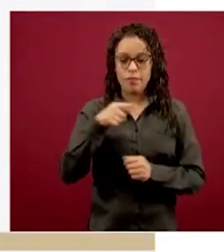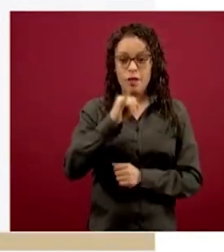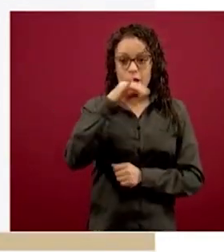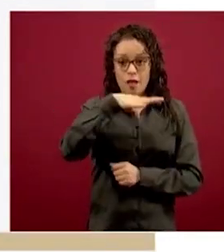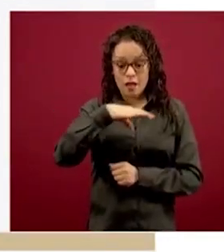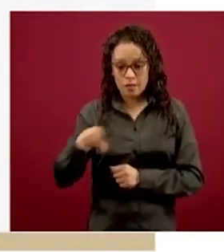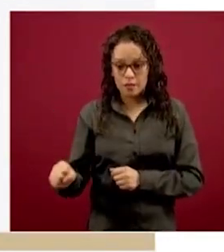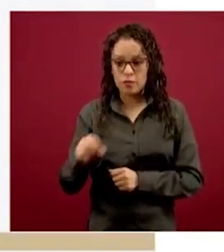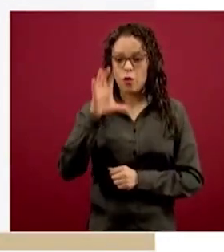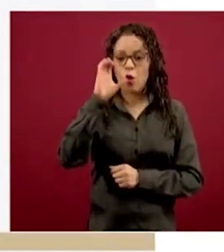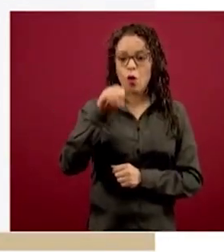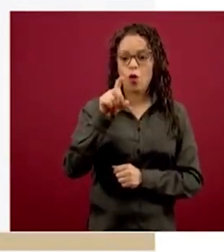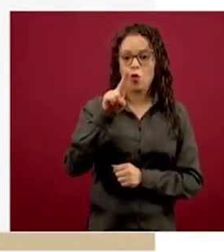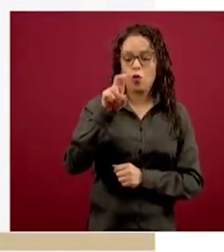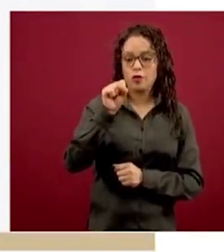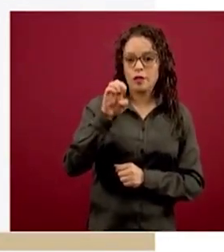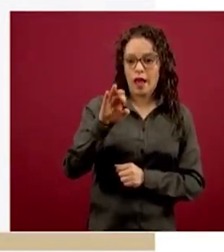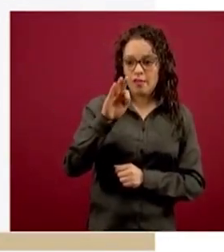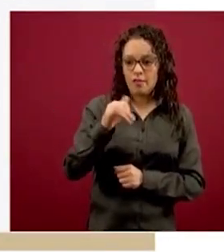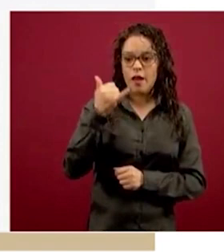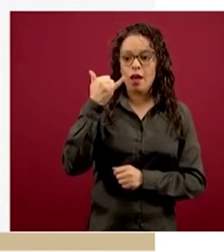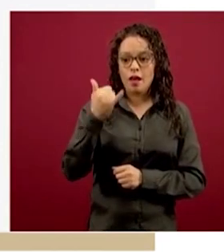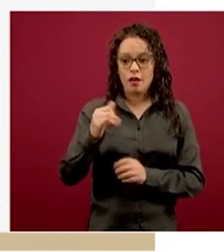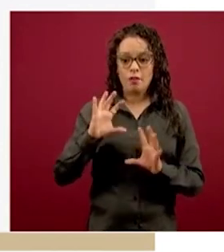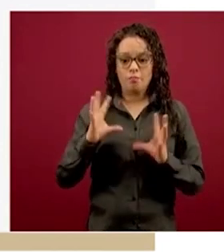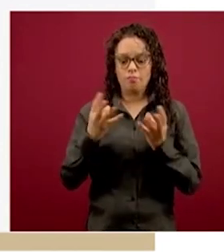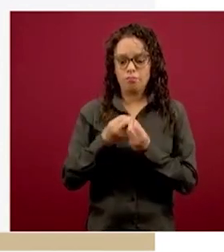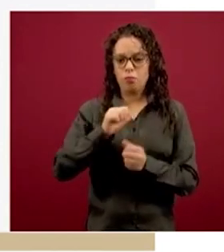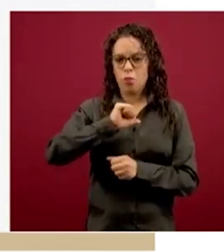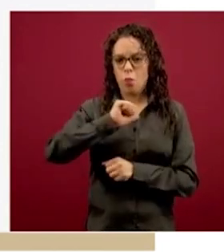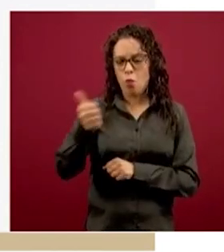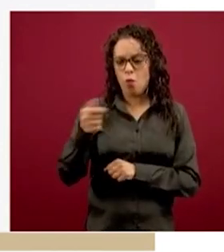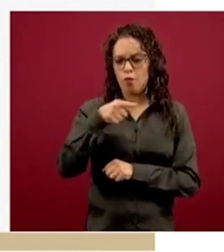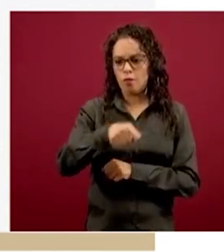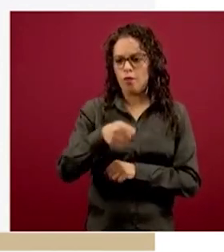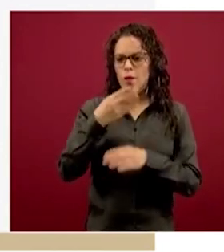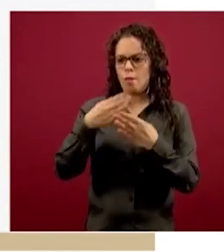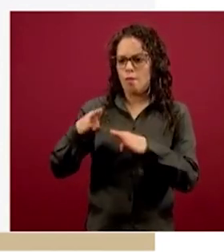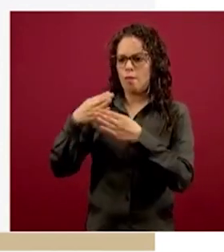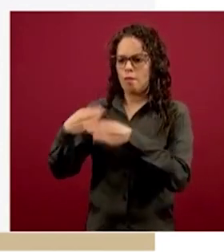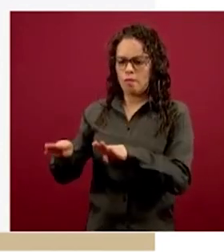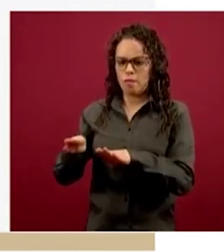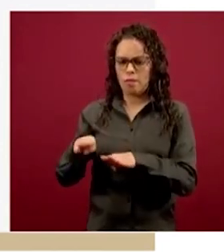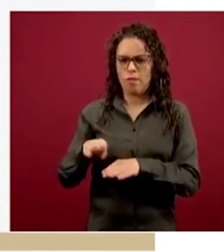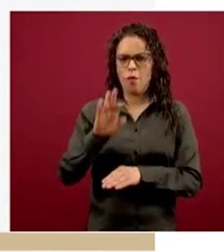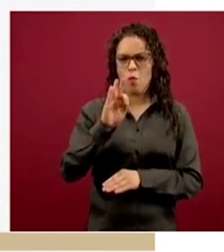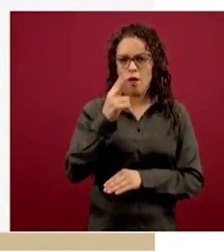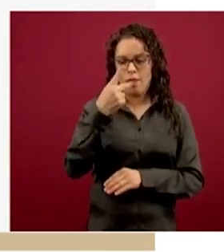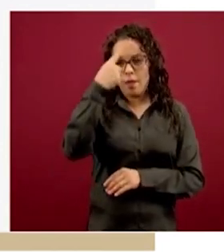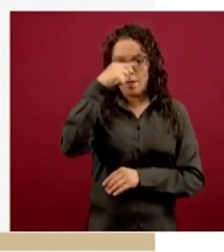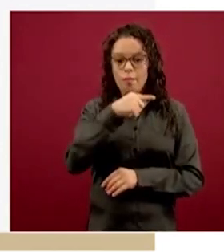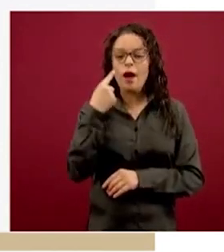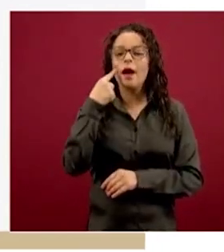Conducef y a través de ella con 42 entidades financieras para lo siguiente. La siguiente, por favor.